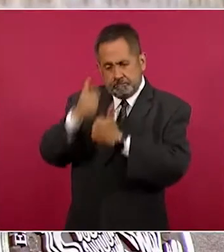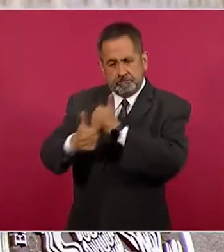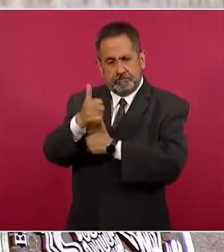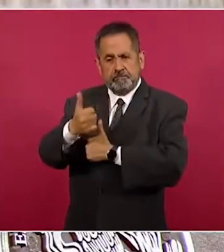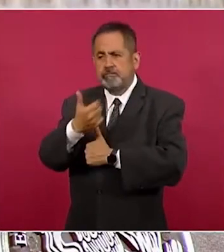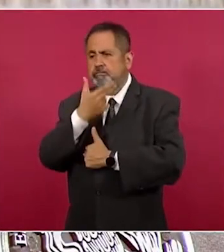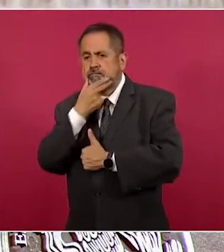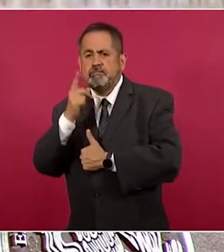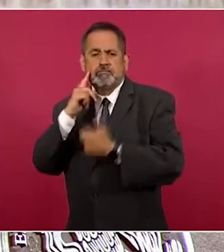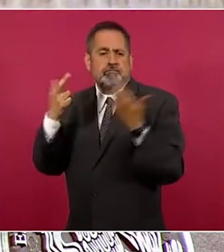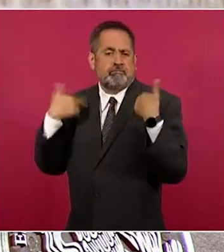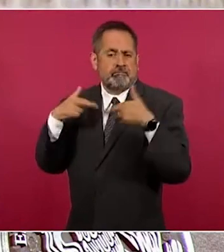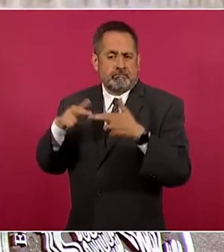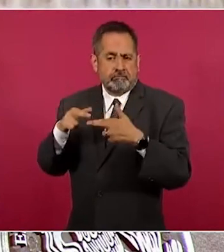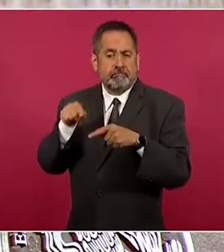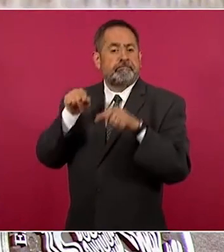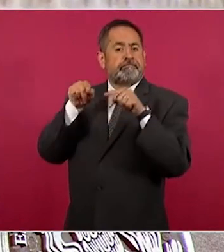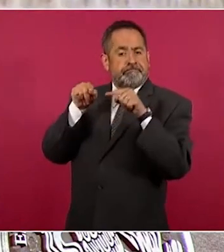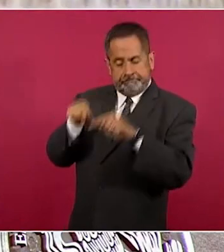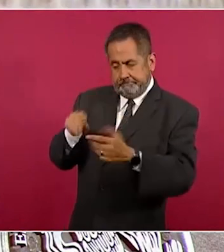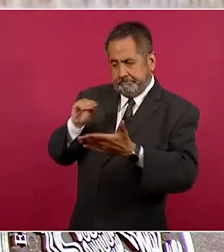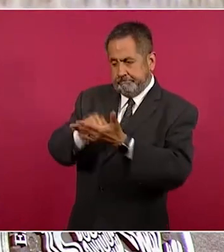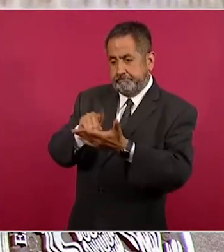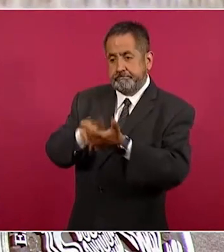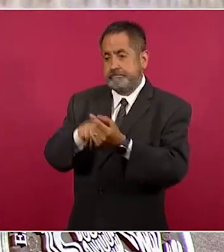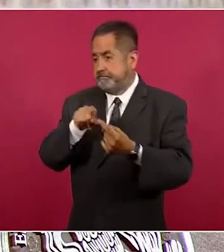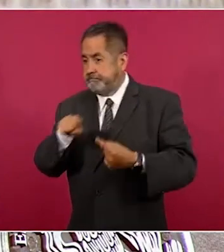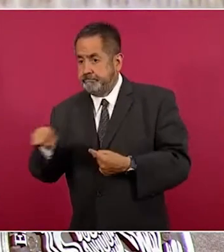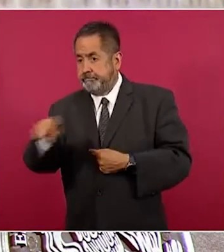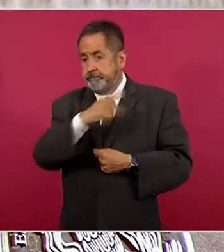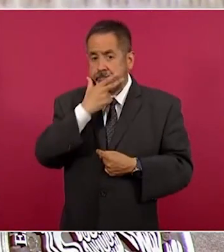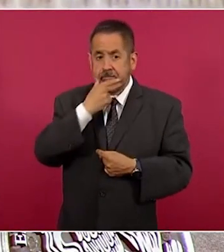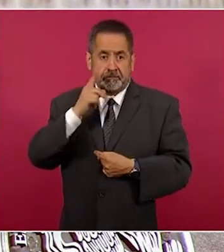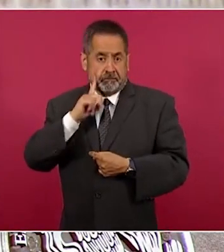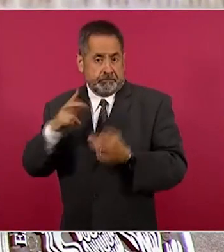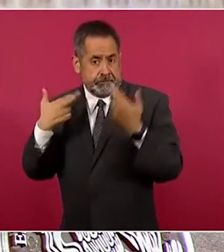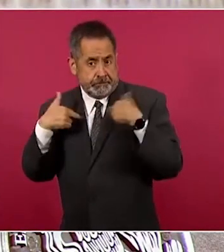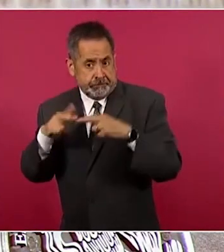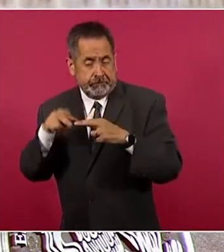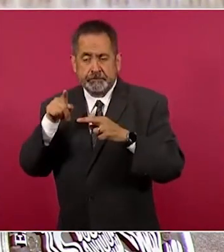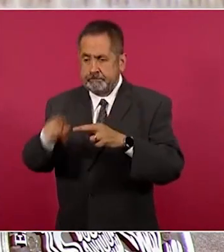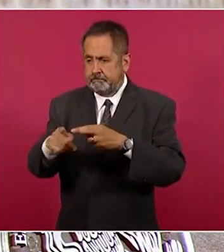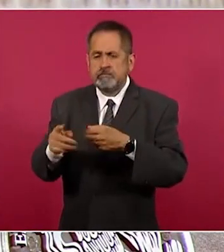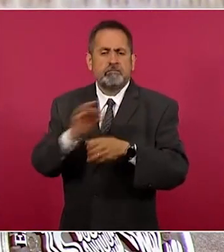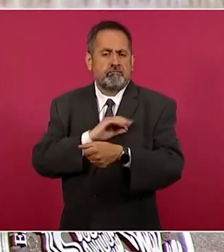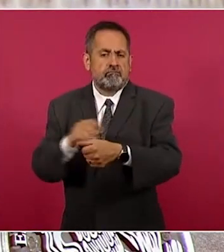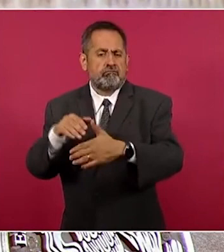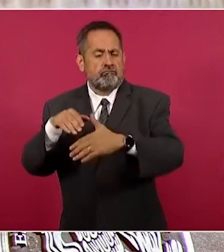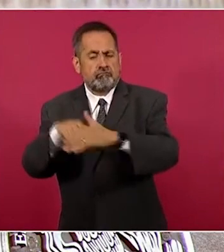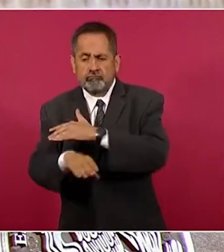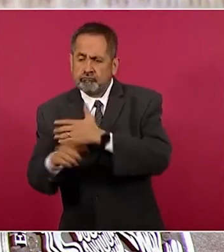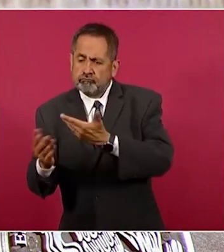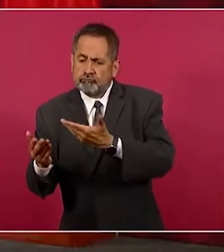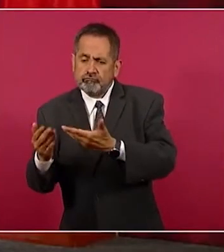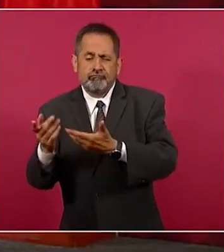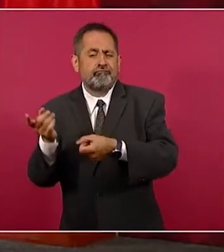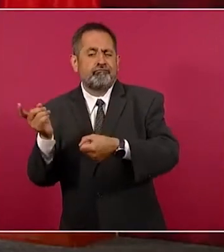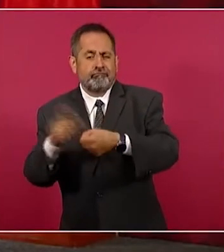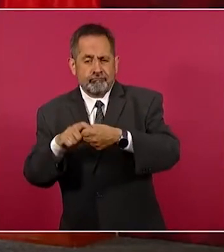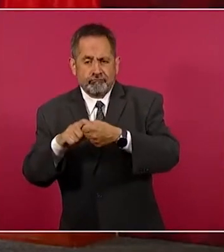sentido, se privilegia el derecho de las maestras y maestros de acceder a un sistema integral de formación